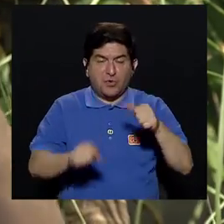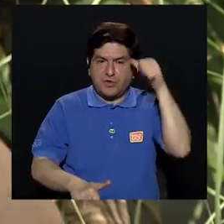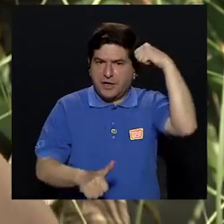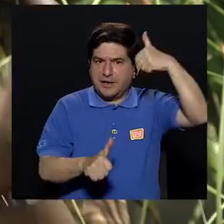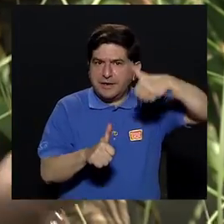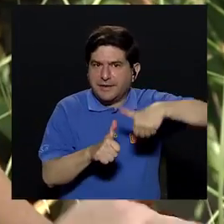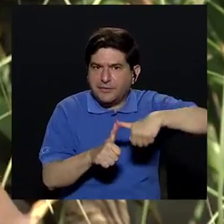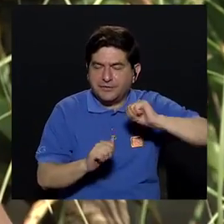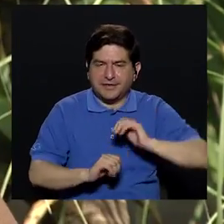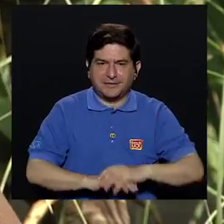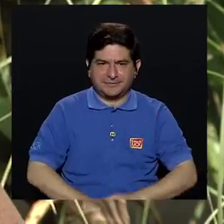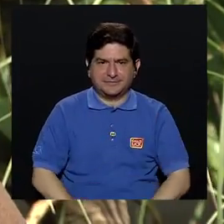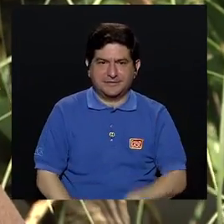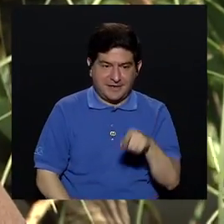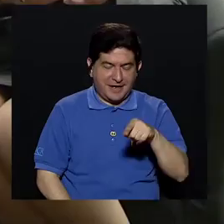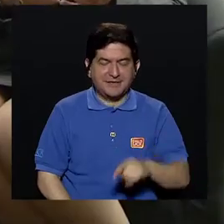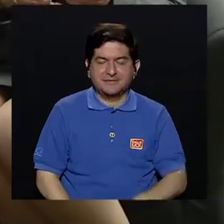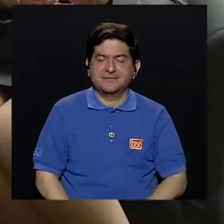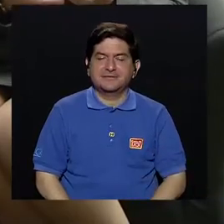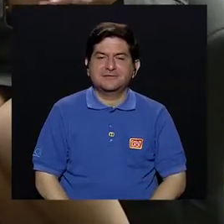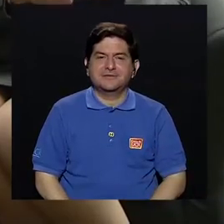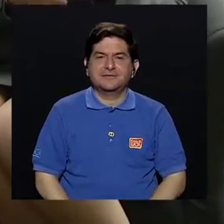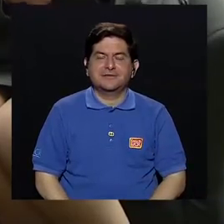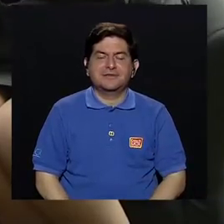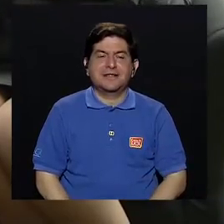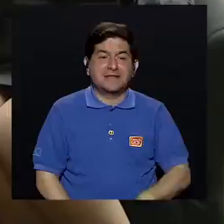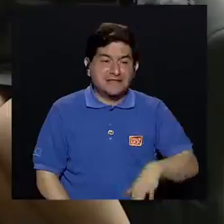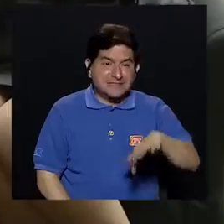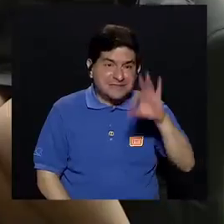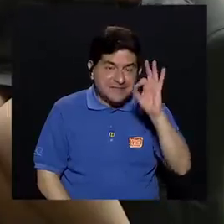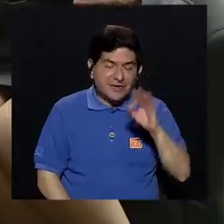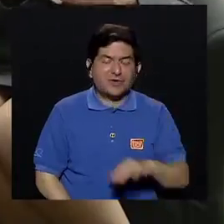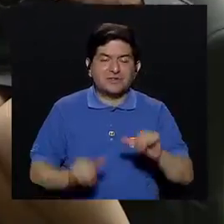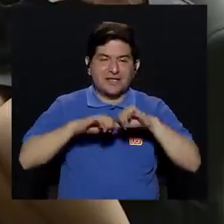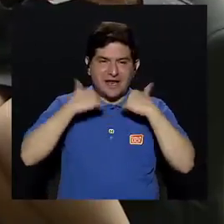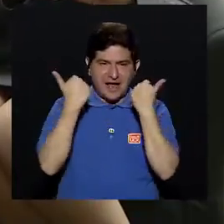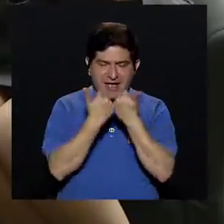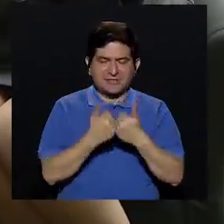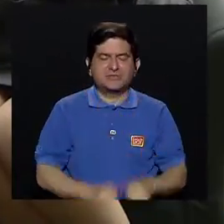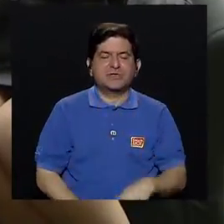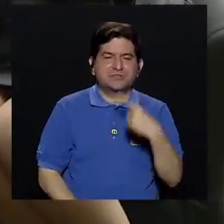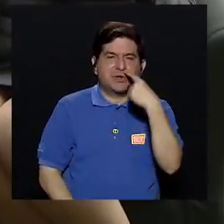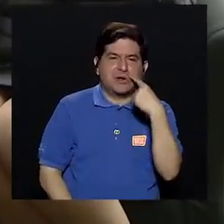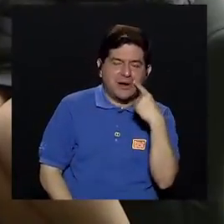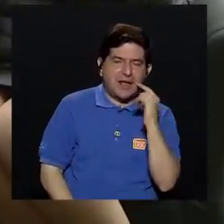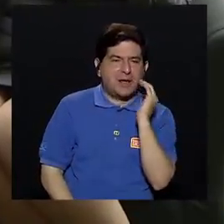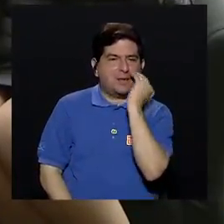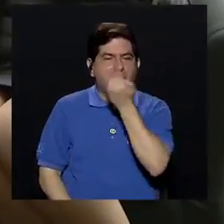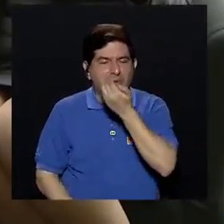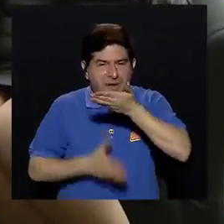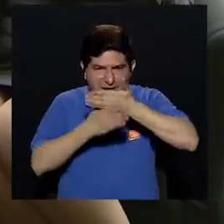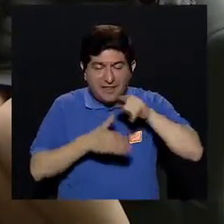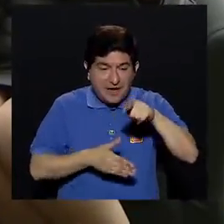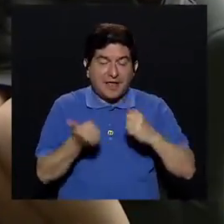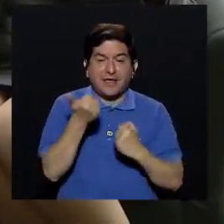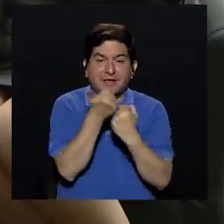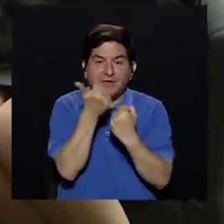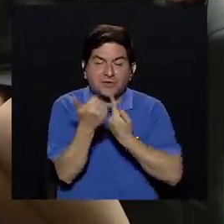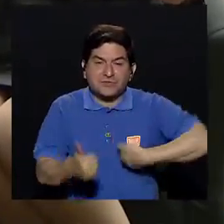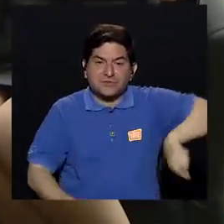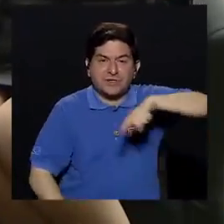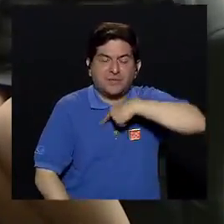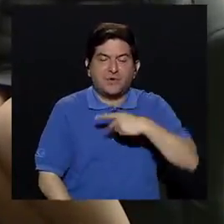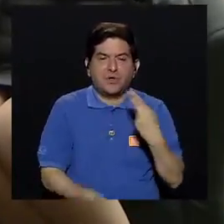en la memoria y en la retina ¿verdad? este chipón lo que si se consigue es en la asociación de labio y pala rendido porque ellos nos dan el apoyo